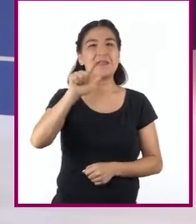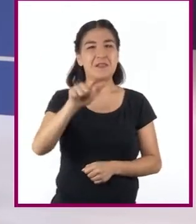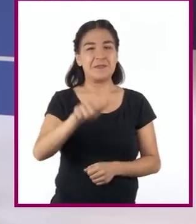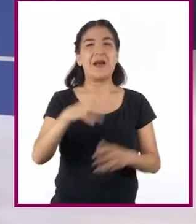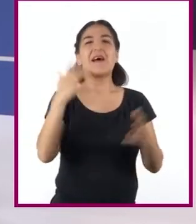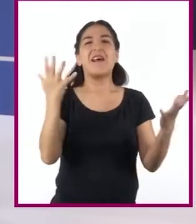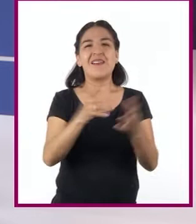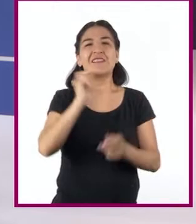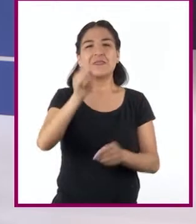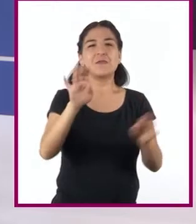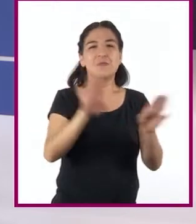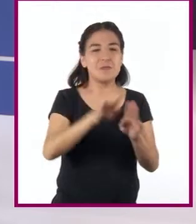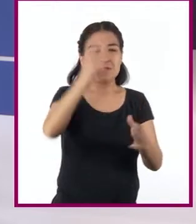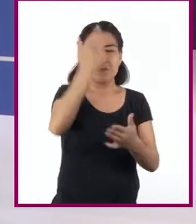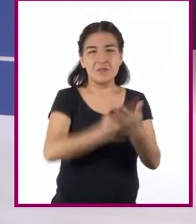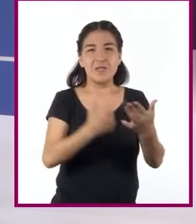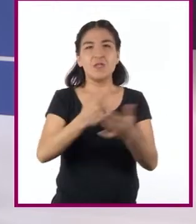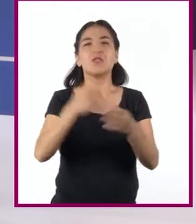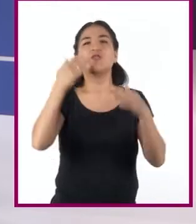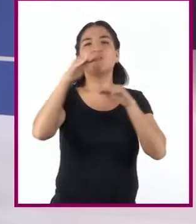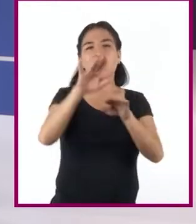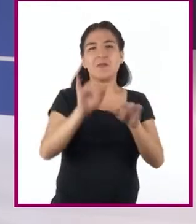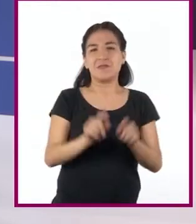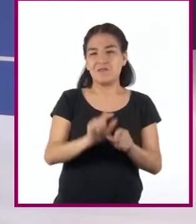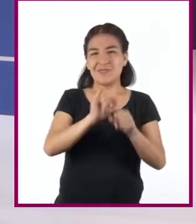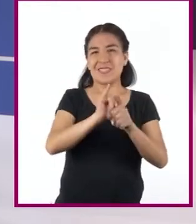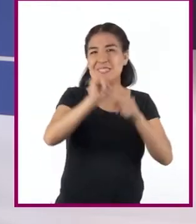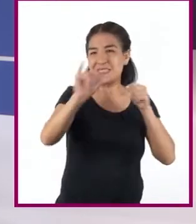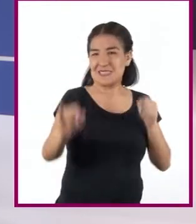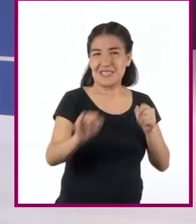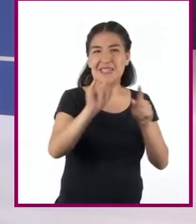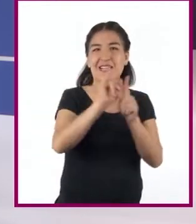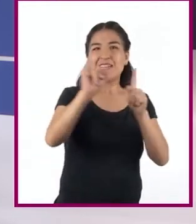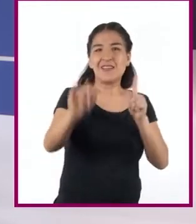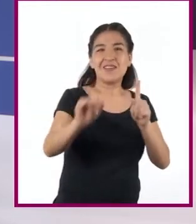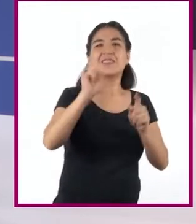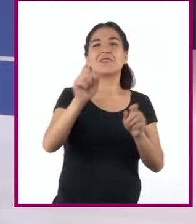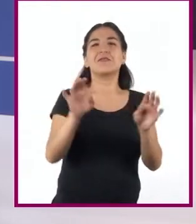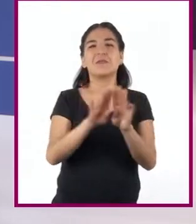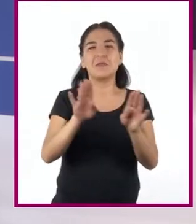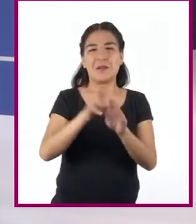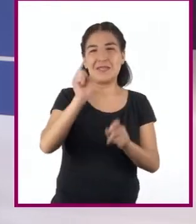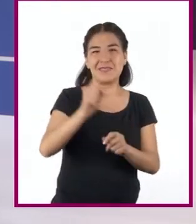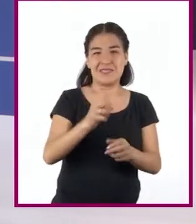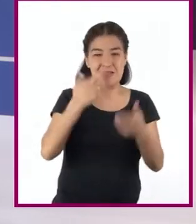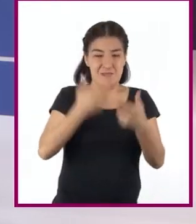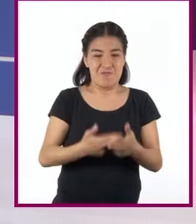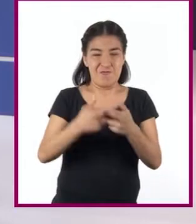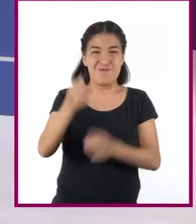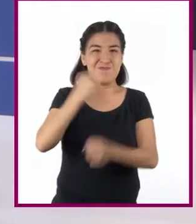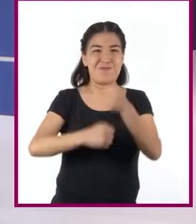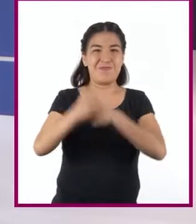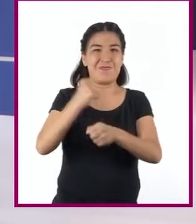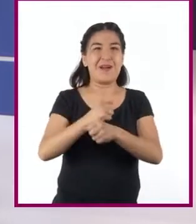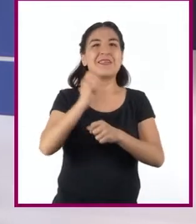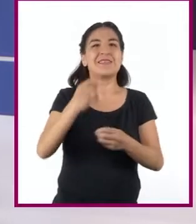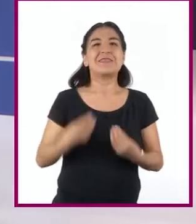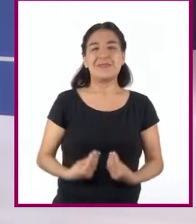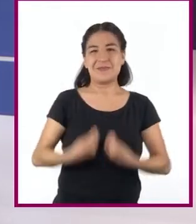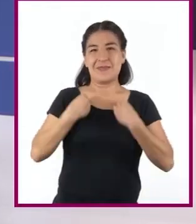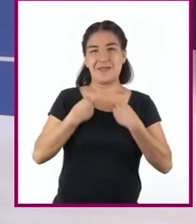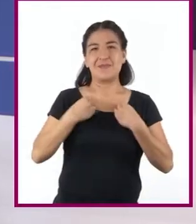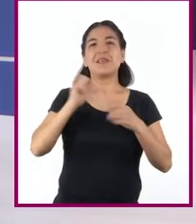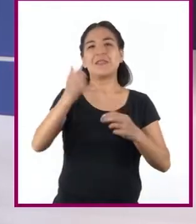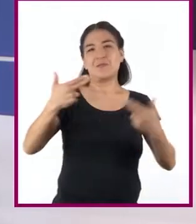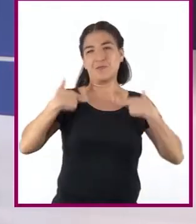realizaban estimaciones sobre distancias o también se graficaban las estimaciones de los años restantes de vida en función de la